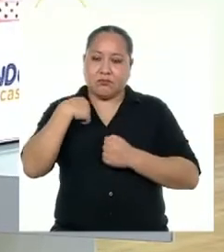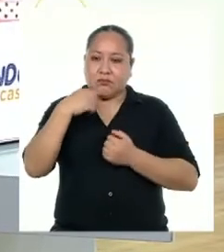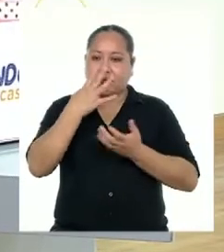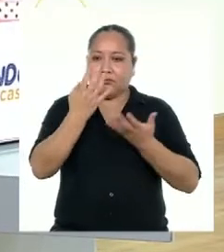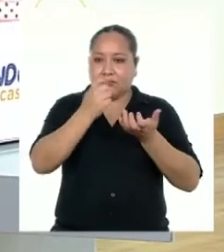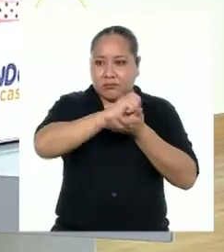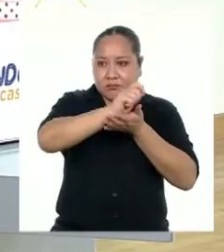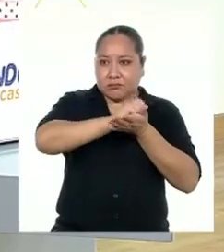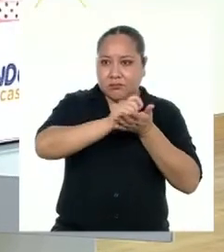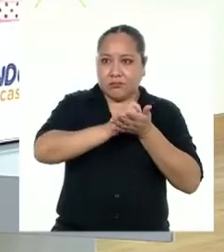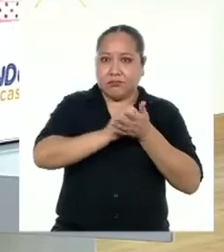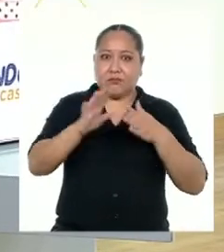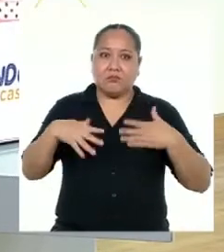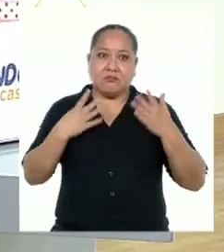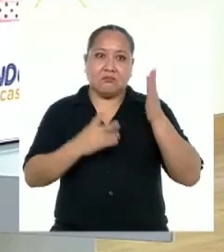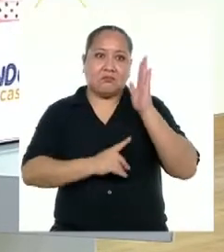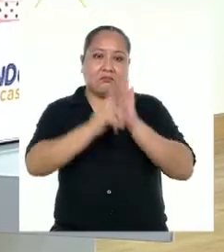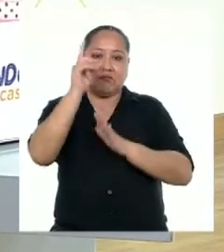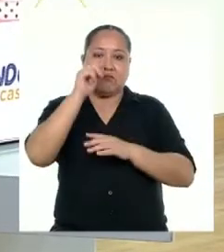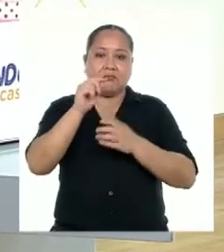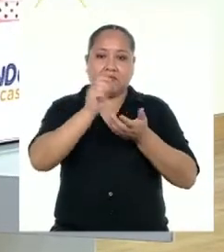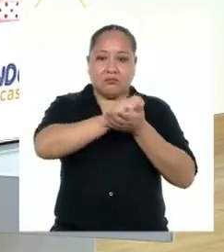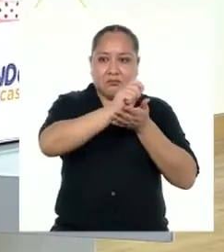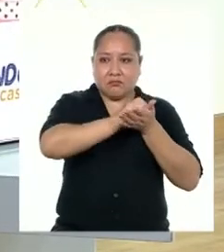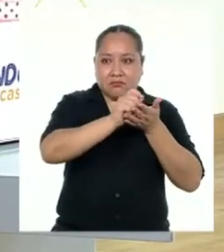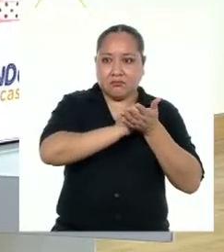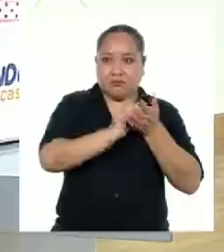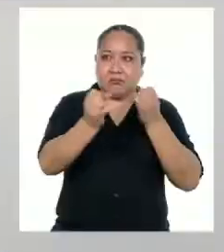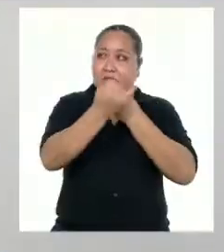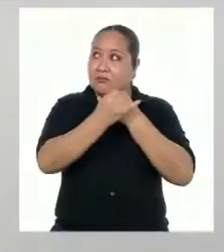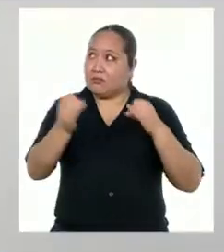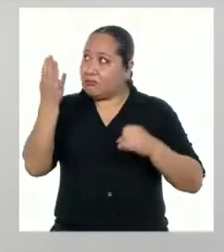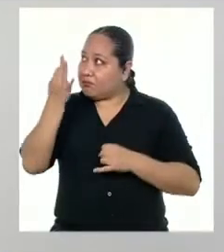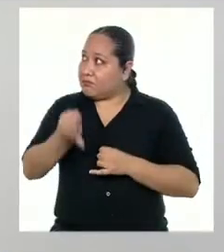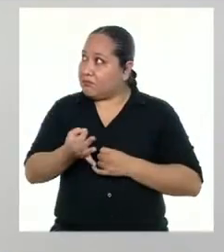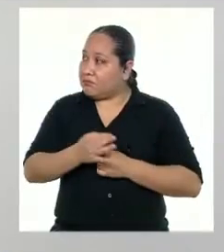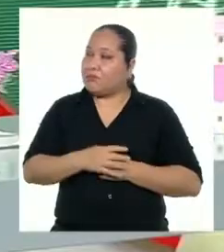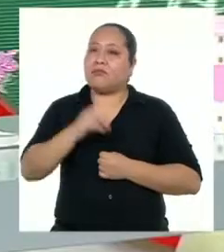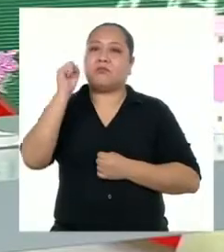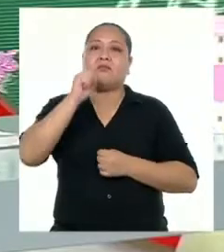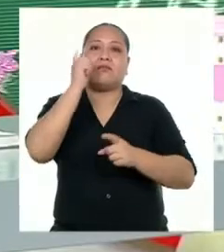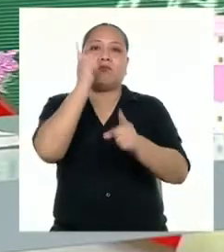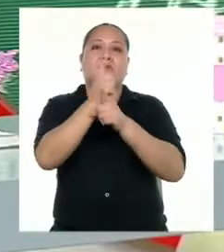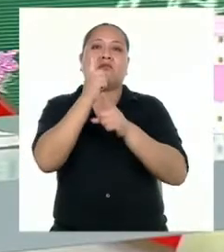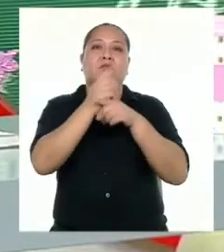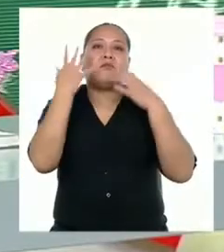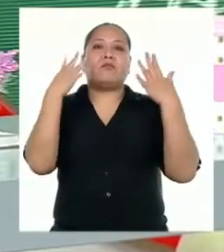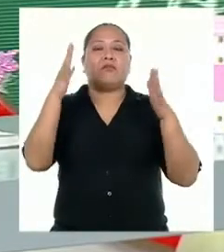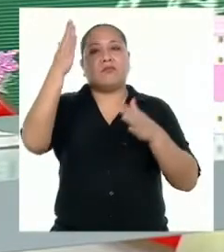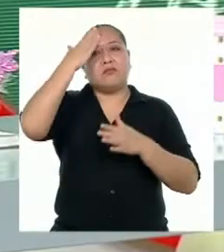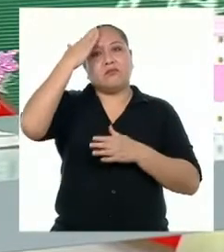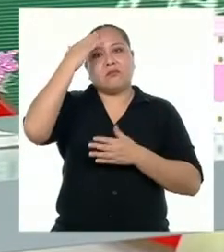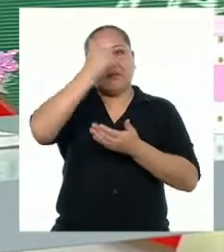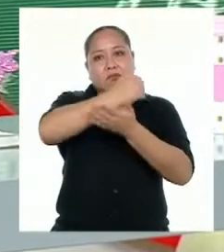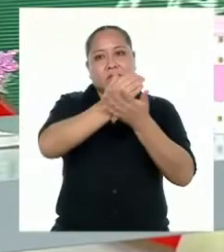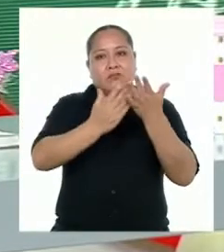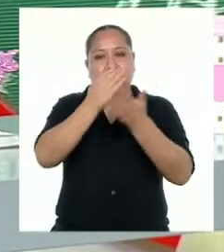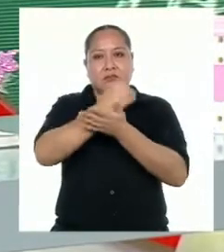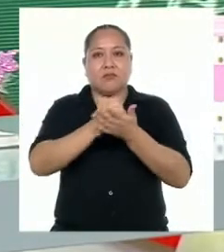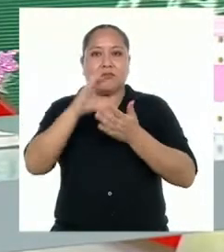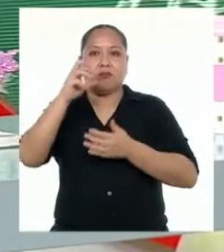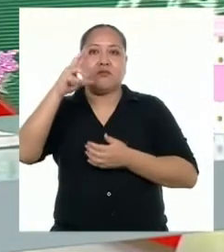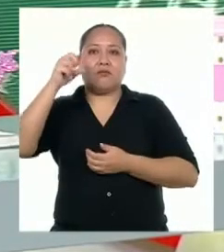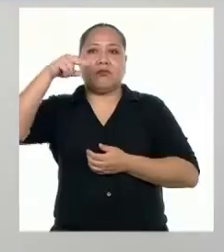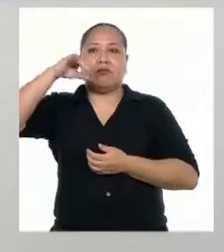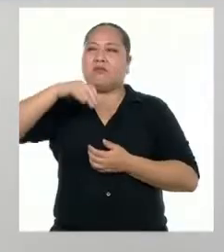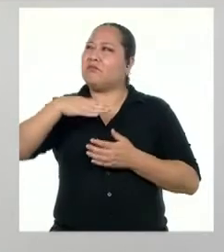mi crónica, puedo desarrollarlas en un párrafo independiente, ¿verdad? Correcto. Ahora que ya sabemos las partes de la crónica,